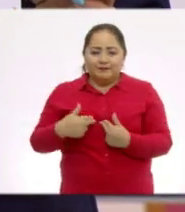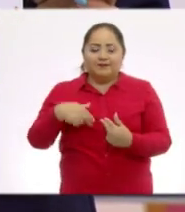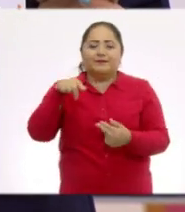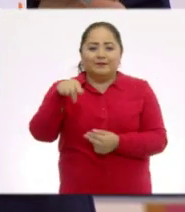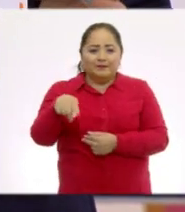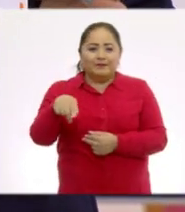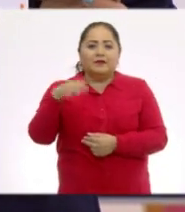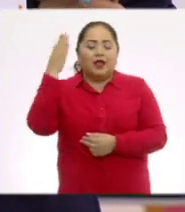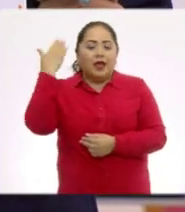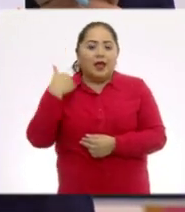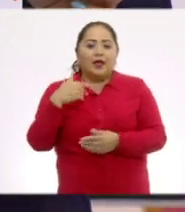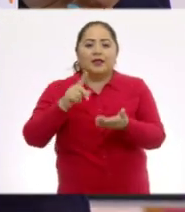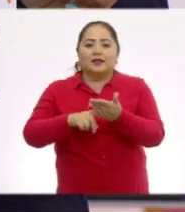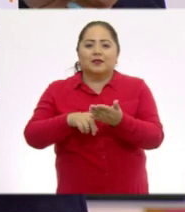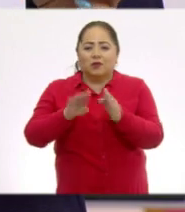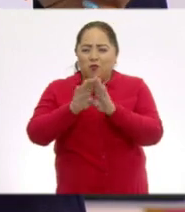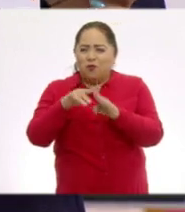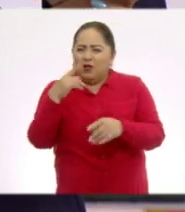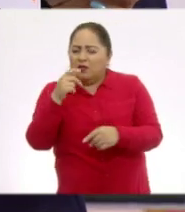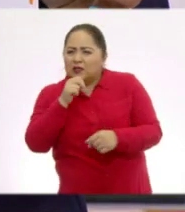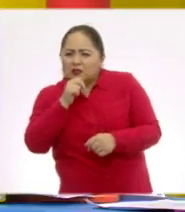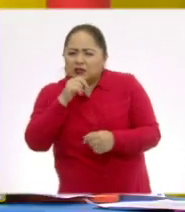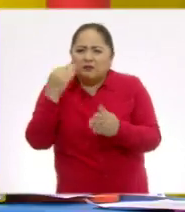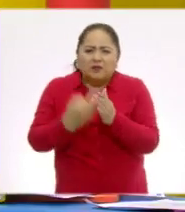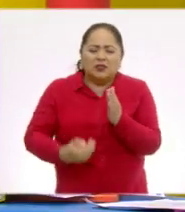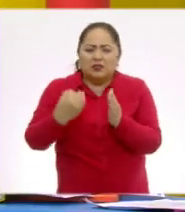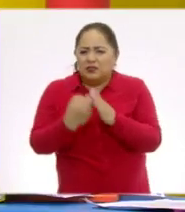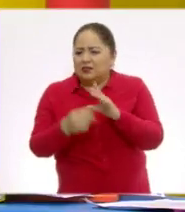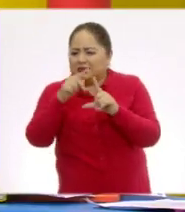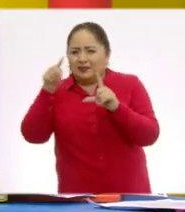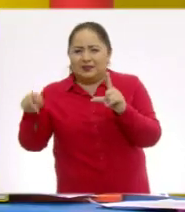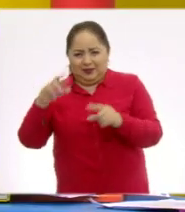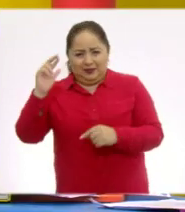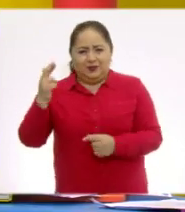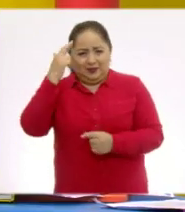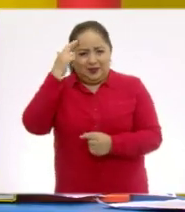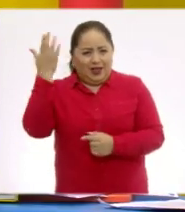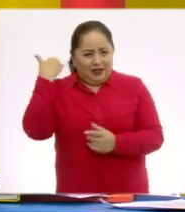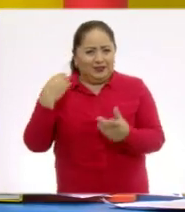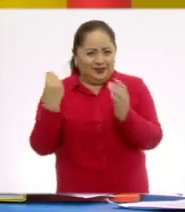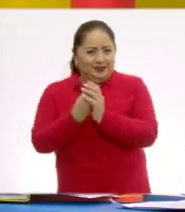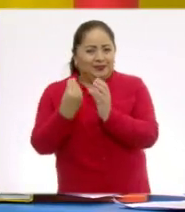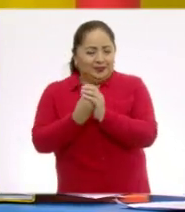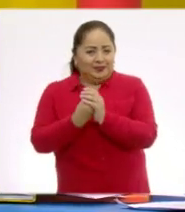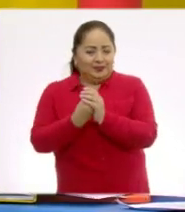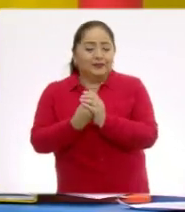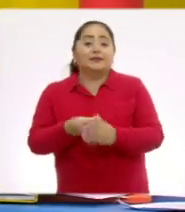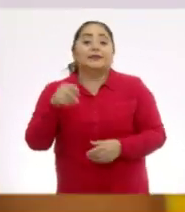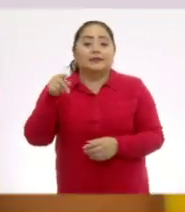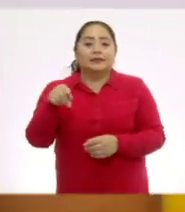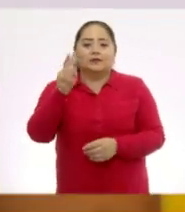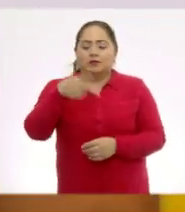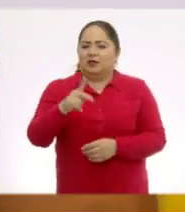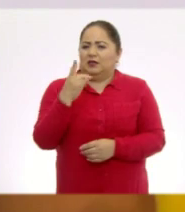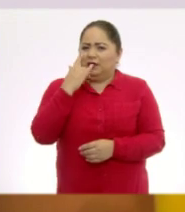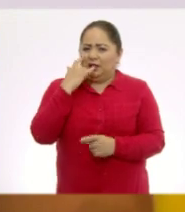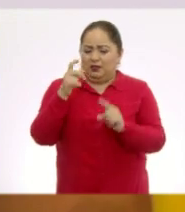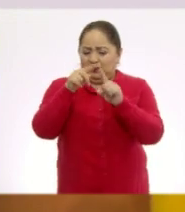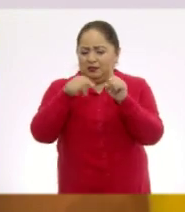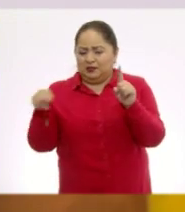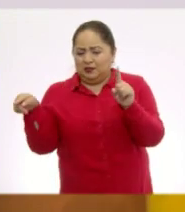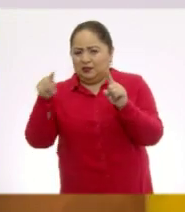figura que no teníamos, la figura misteriosa que nos faltaba al final de la última bandera. ¿Se acuerdan? Así es. Es una figura misteriosa que